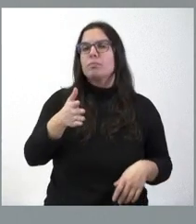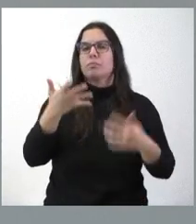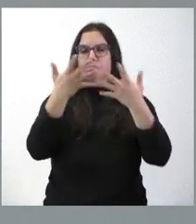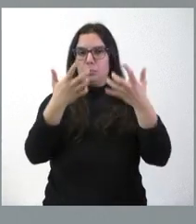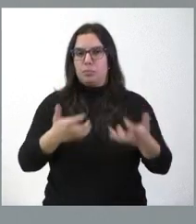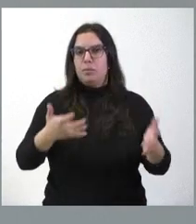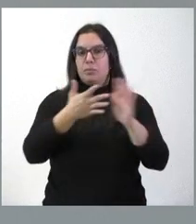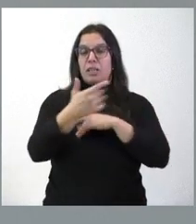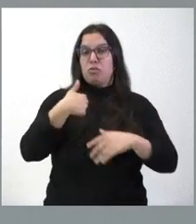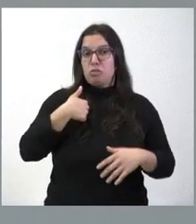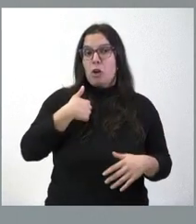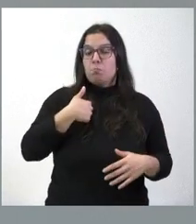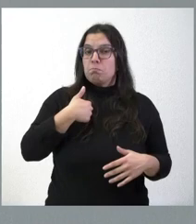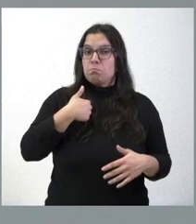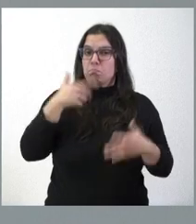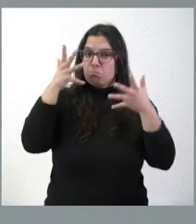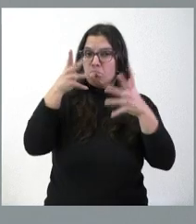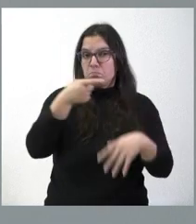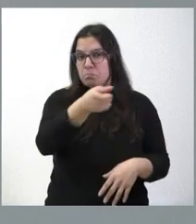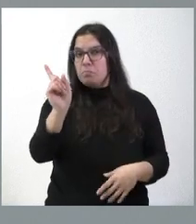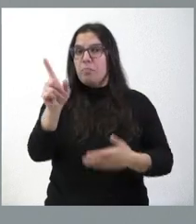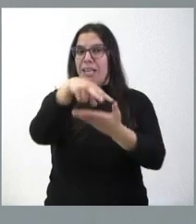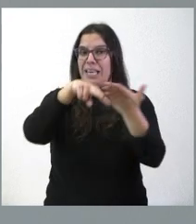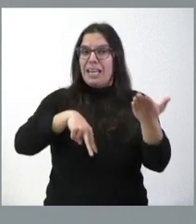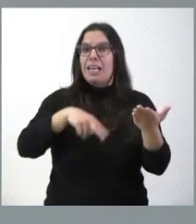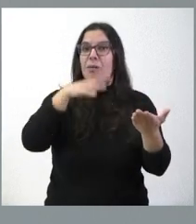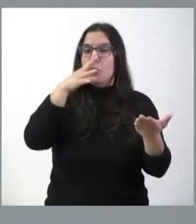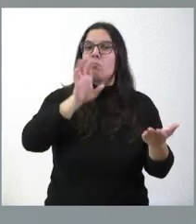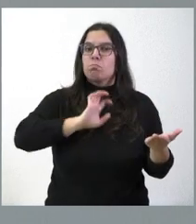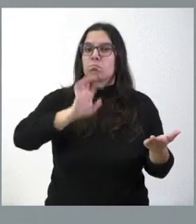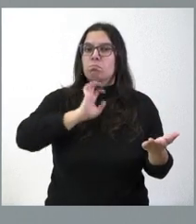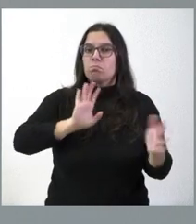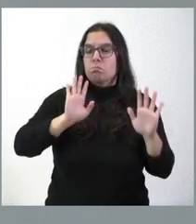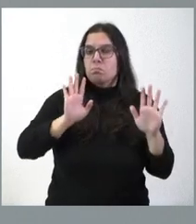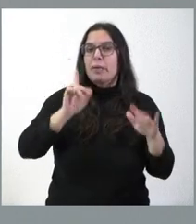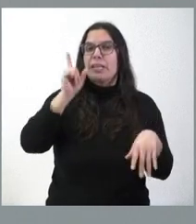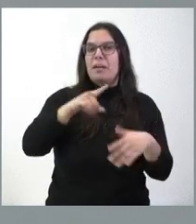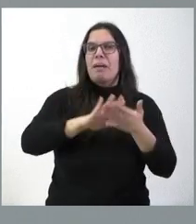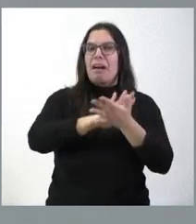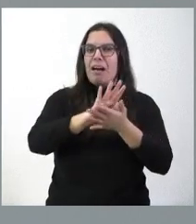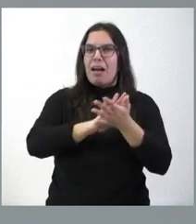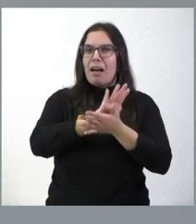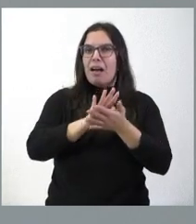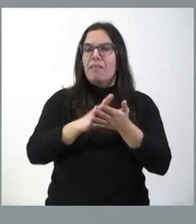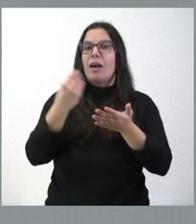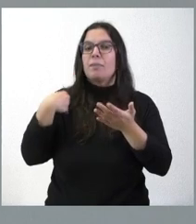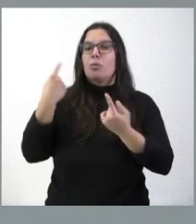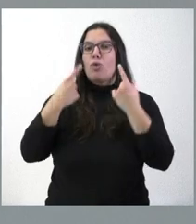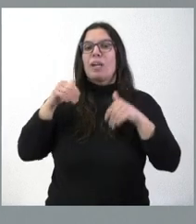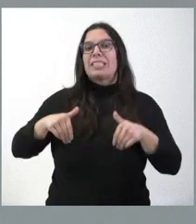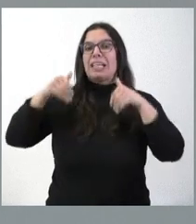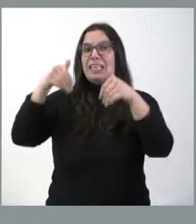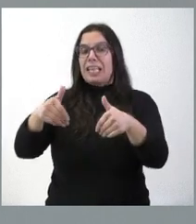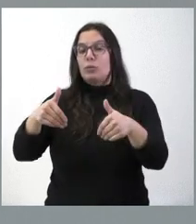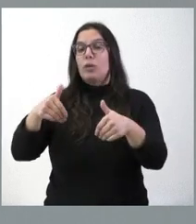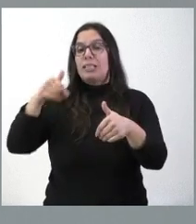les invito a todos ustedes a leerlo porque es de interés y, además, hace algunas referencias a las candidaturas presentadas por Castilla